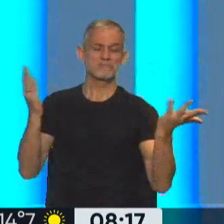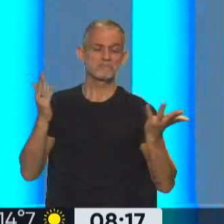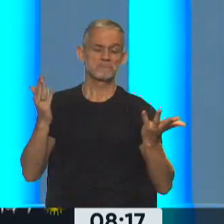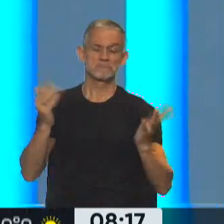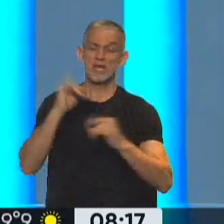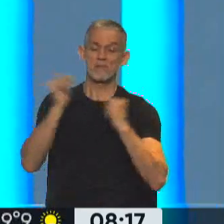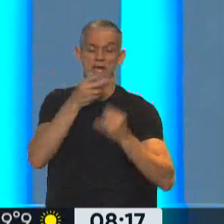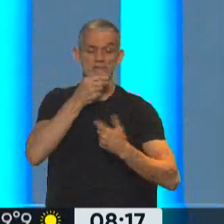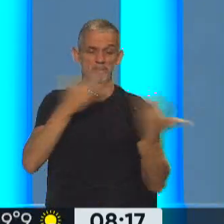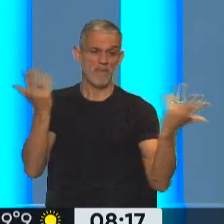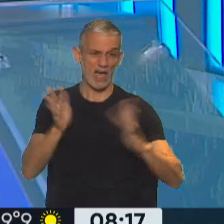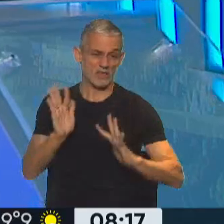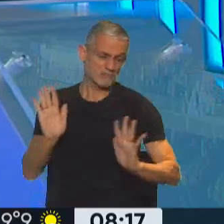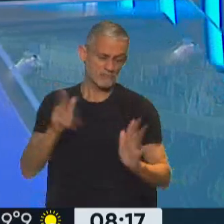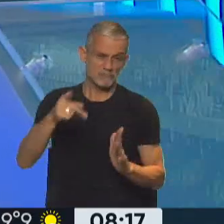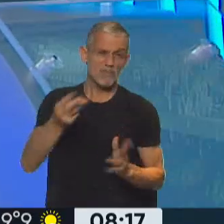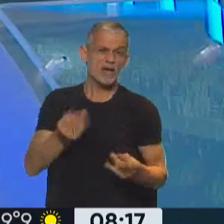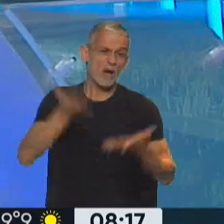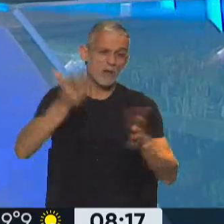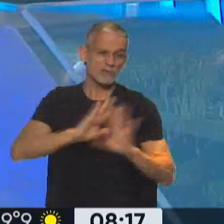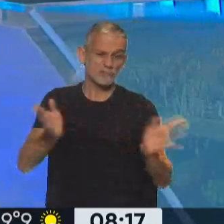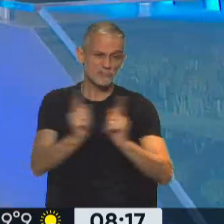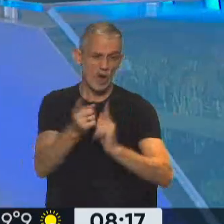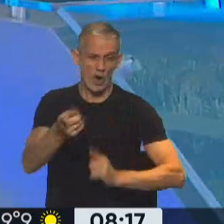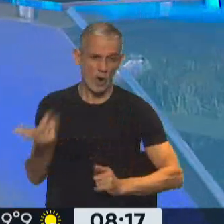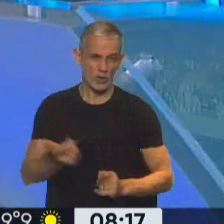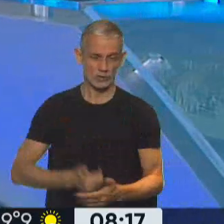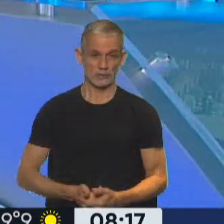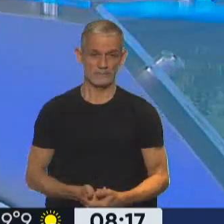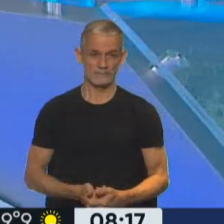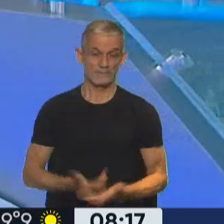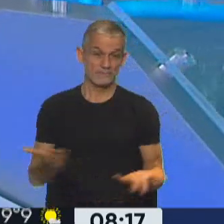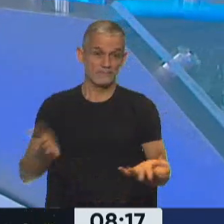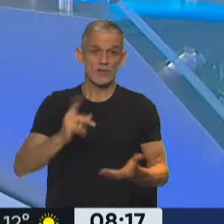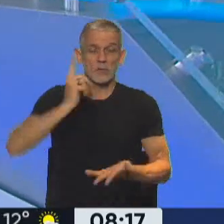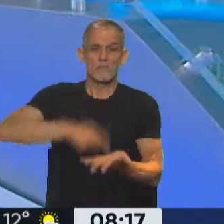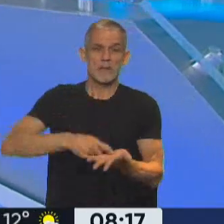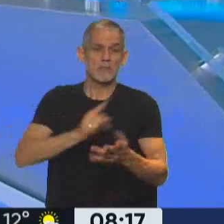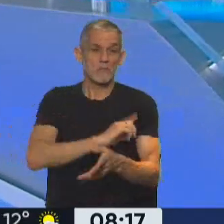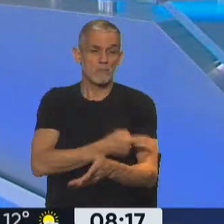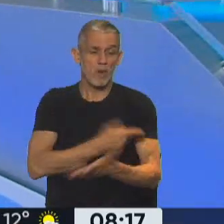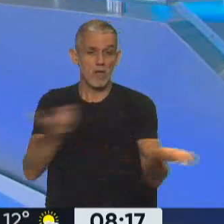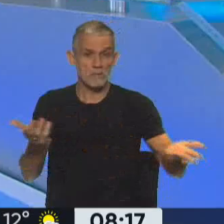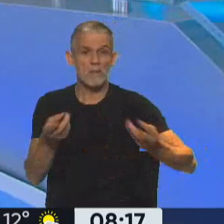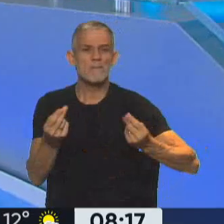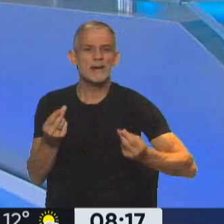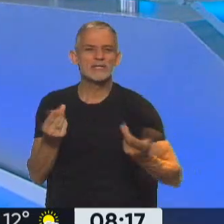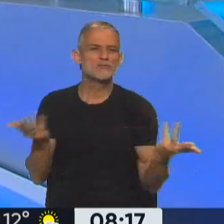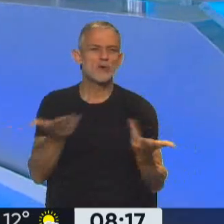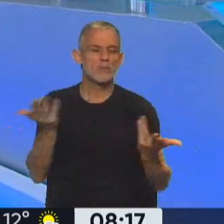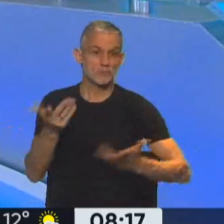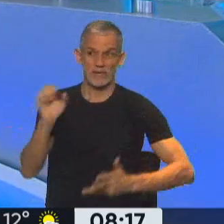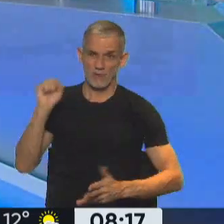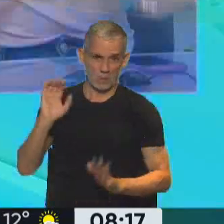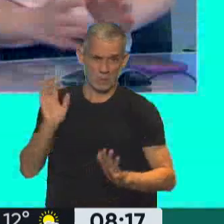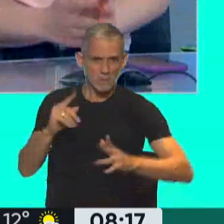argumento económico fundado que determine que esos aumentos tienen que estar establecidos. Es decir, imponen su poder en el marco de lo que es la presentación de los productos